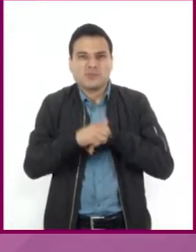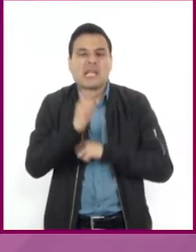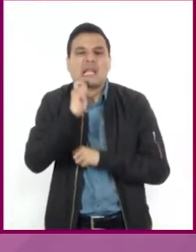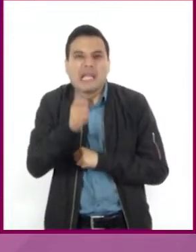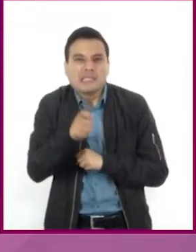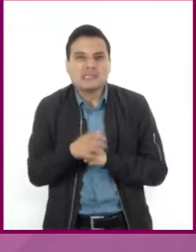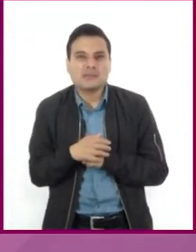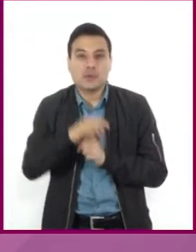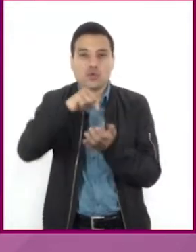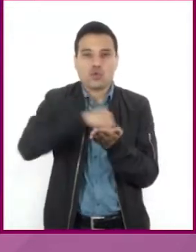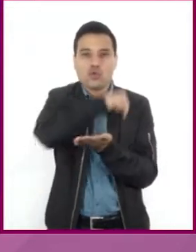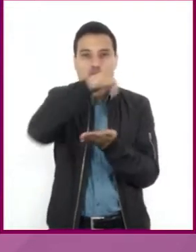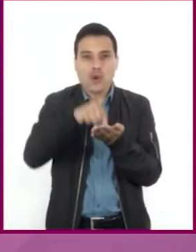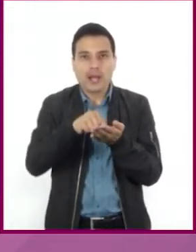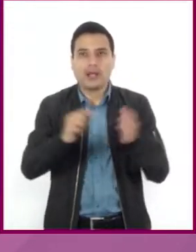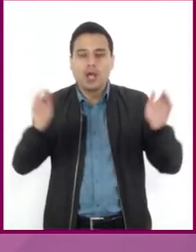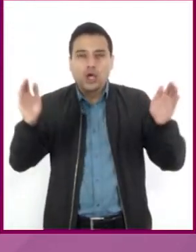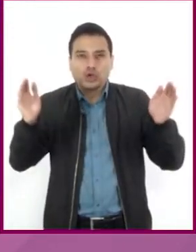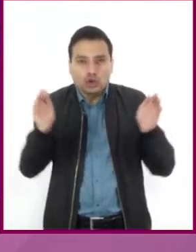tamaño real del terreno